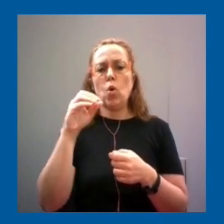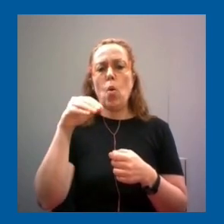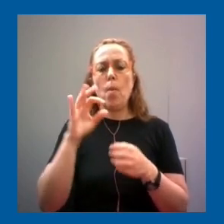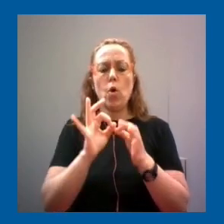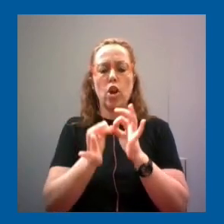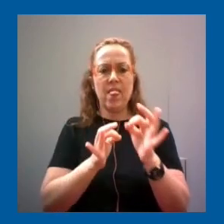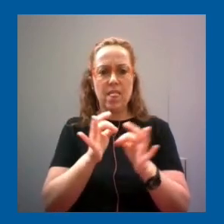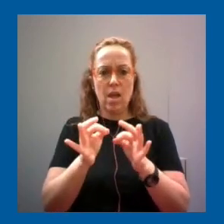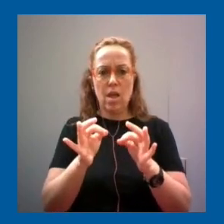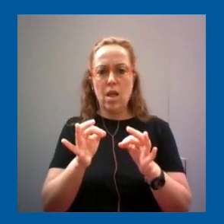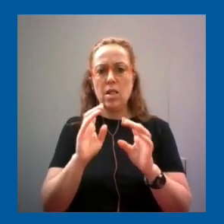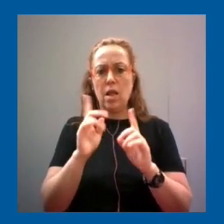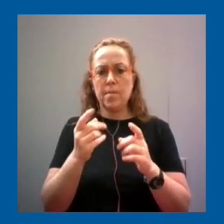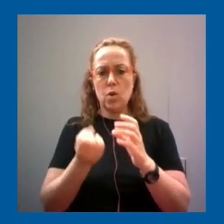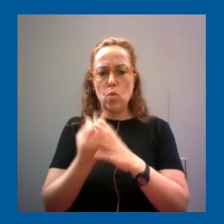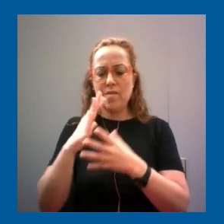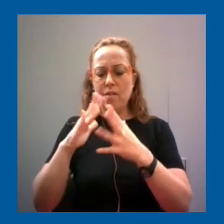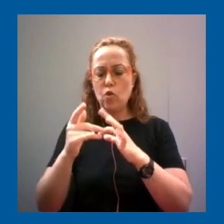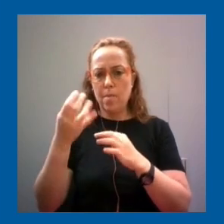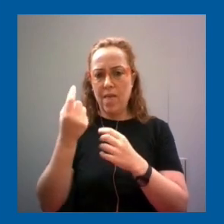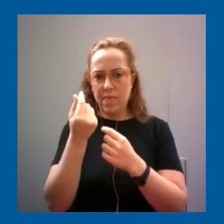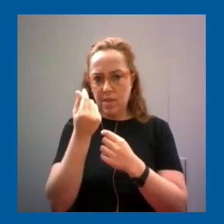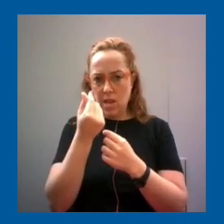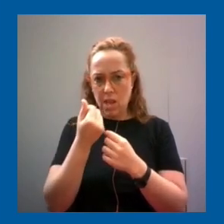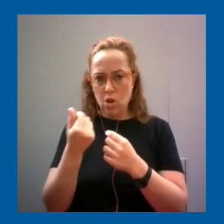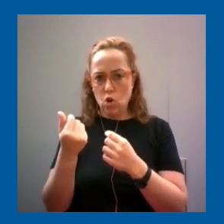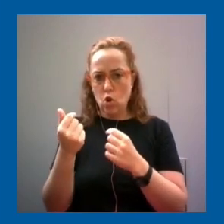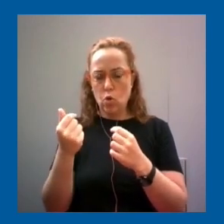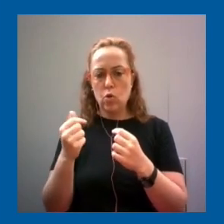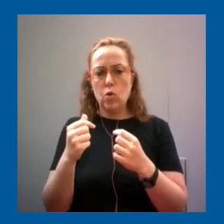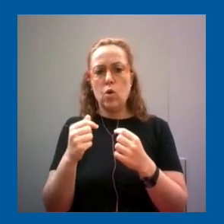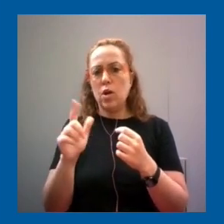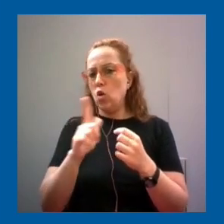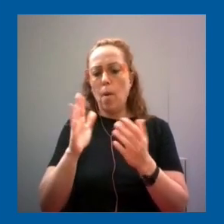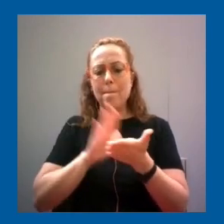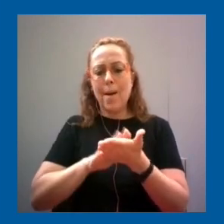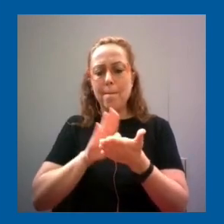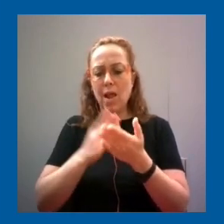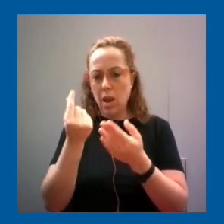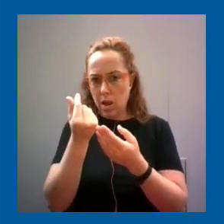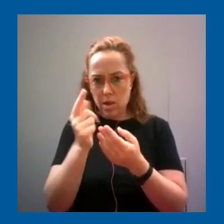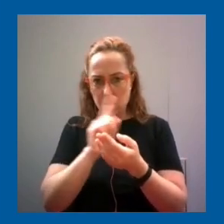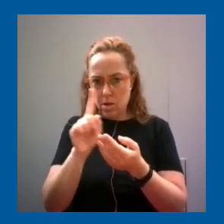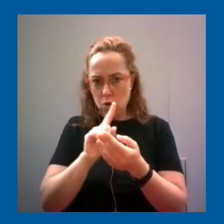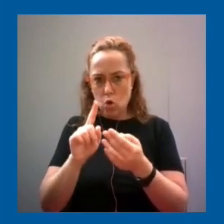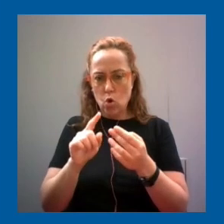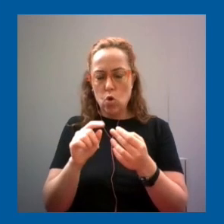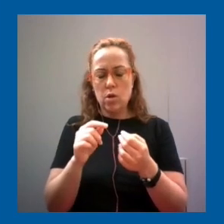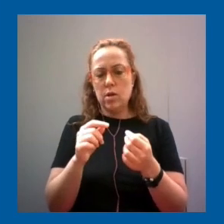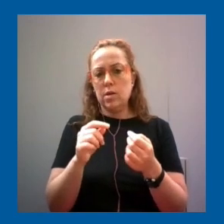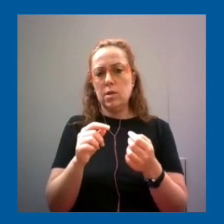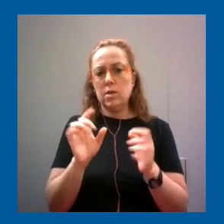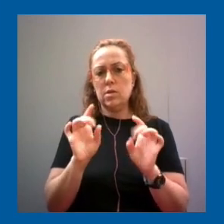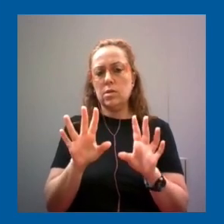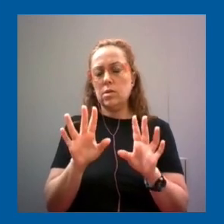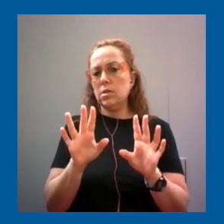los cambios que se están dando a nivel de los temas financieros en todas las ramas se puede trabajar